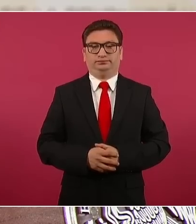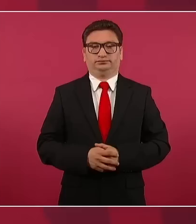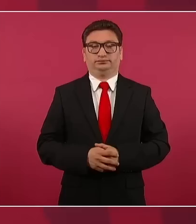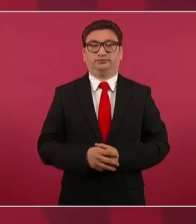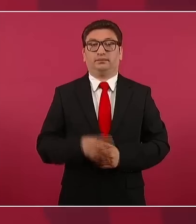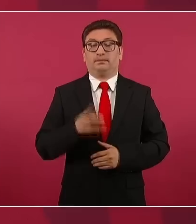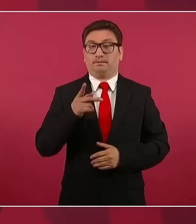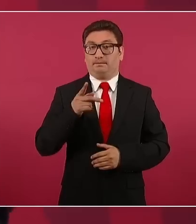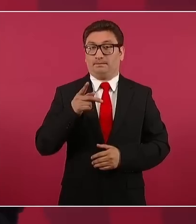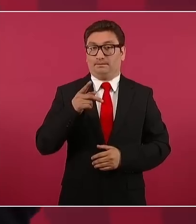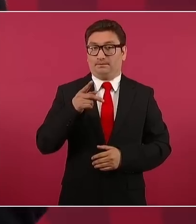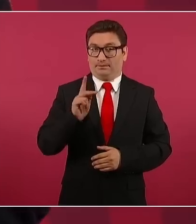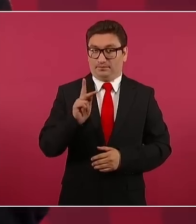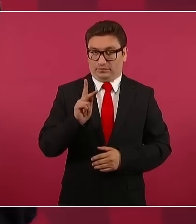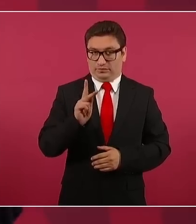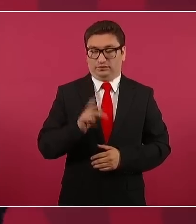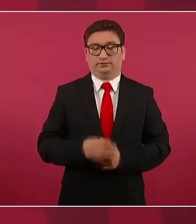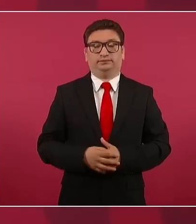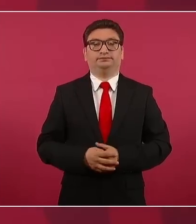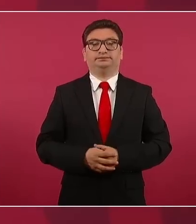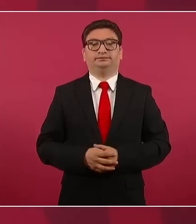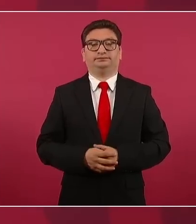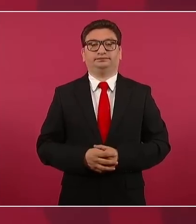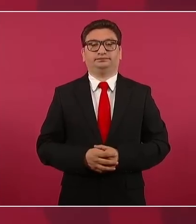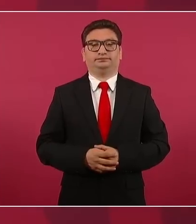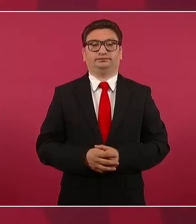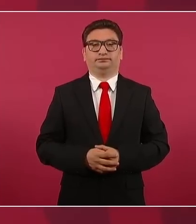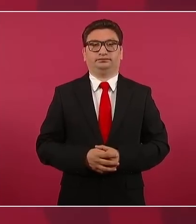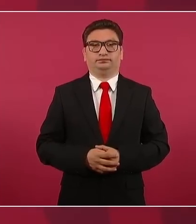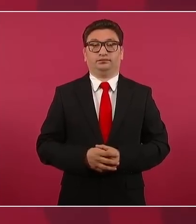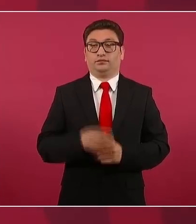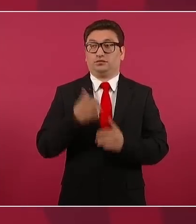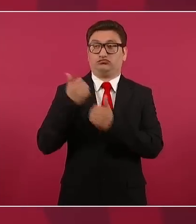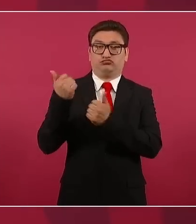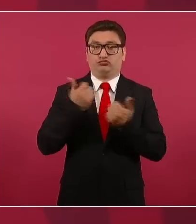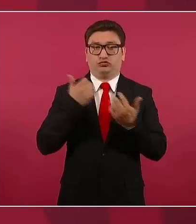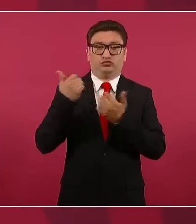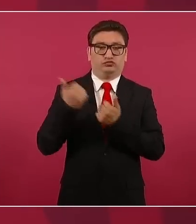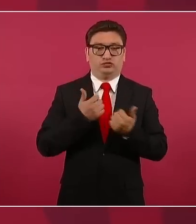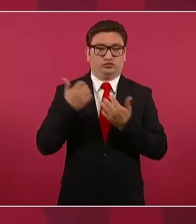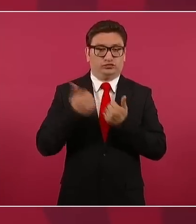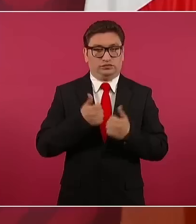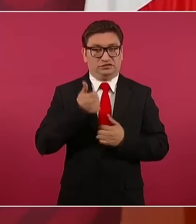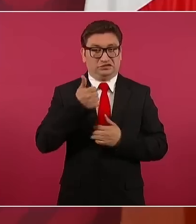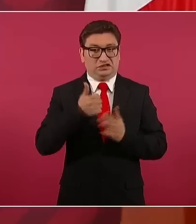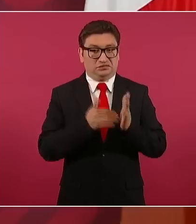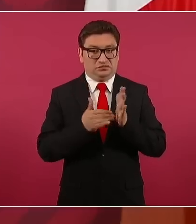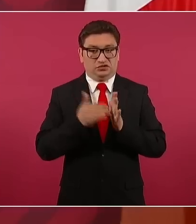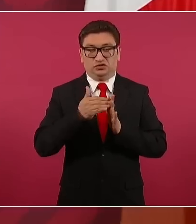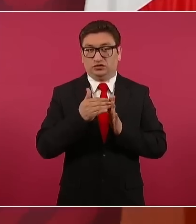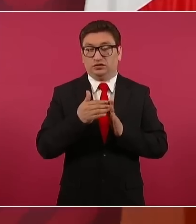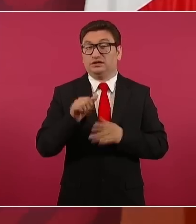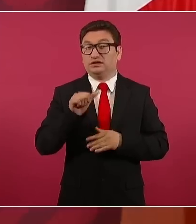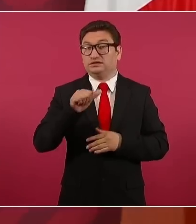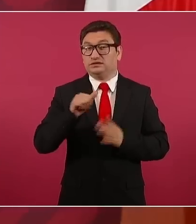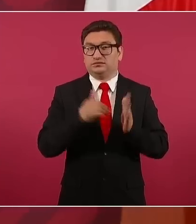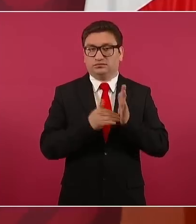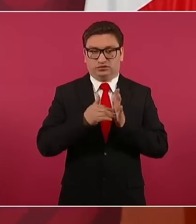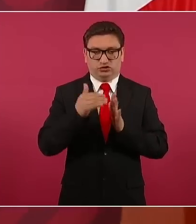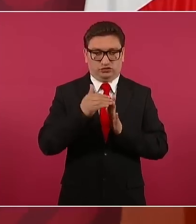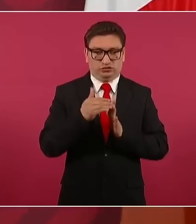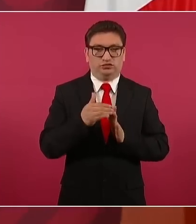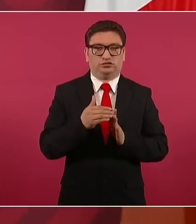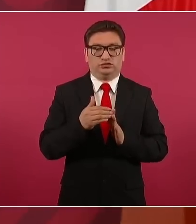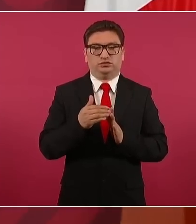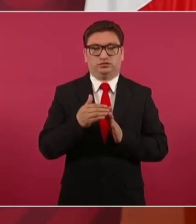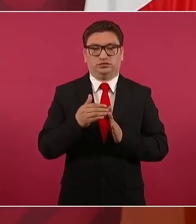pero hay que importar alrededor de 16 millones, 16 millones de tonelada